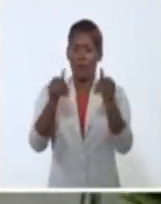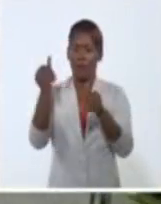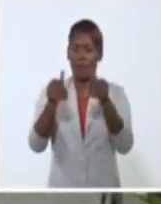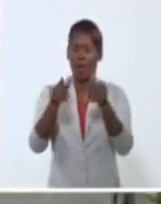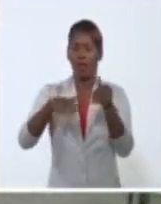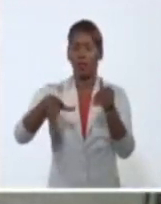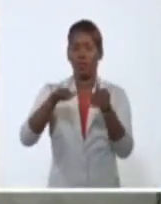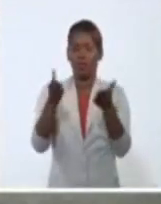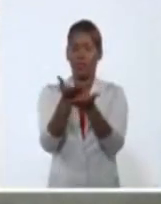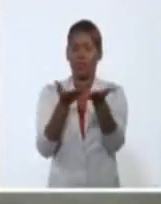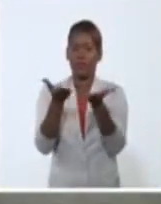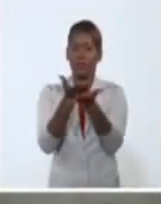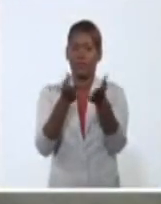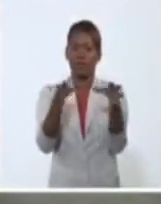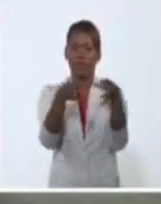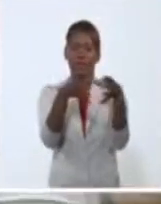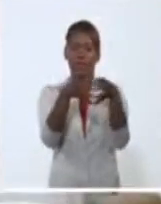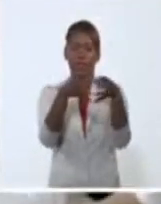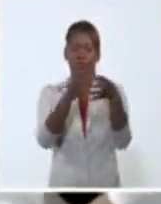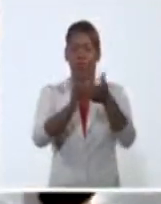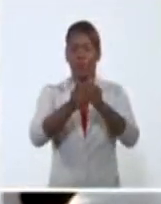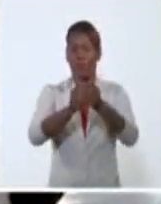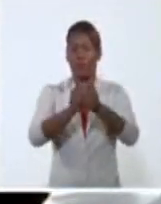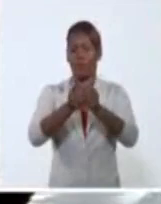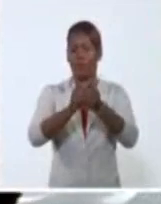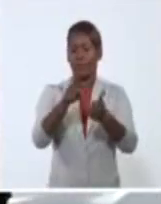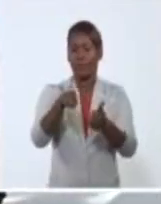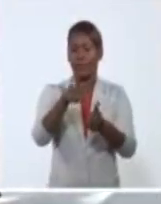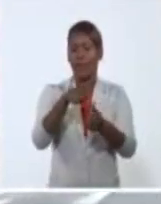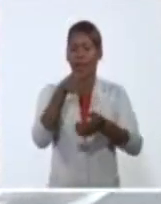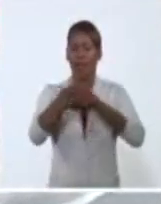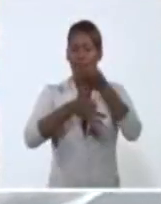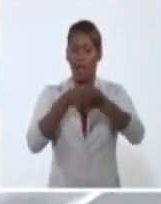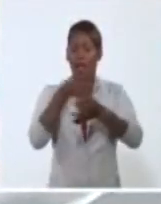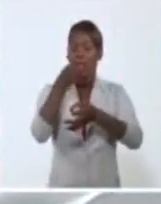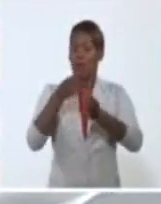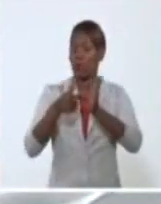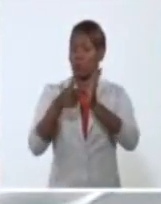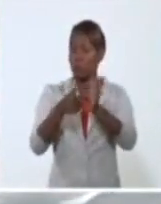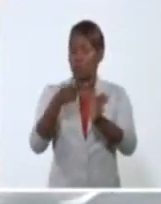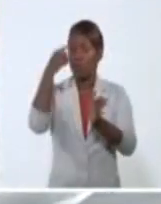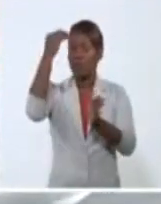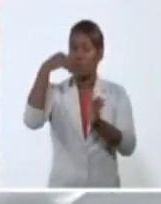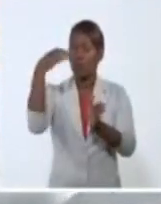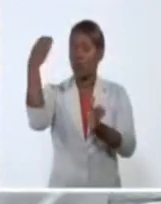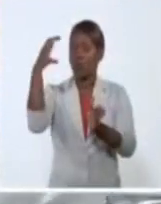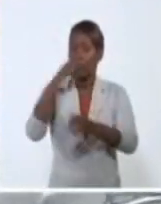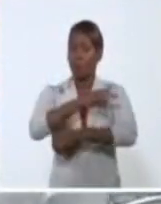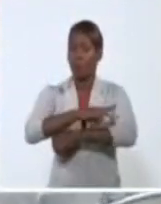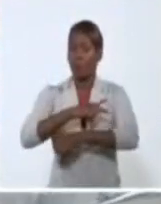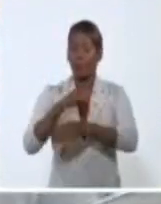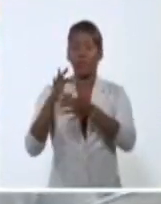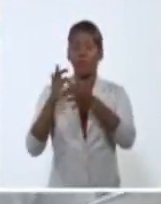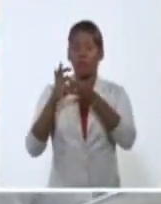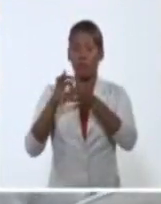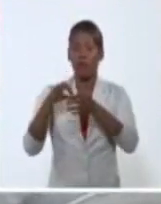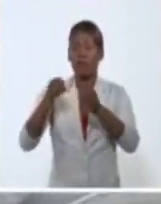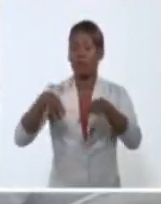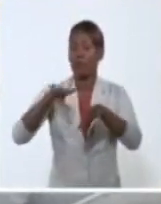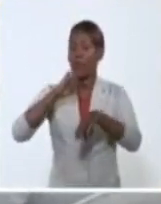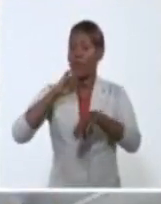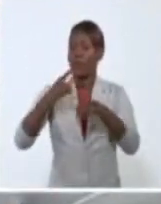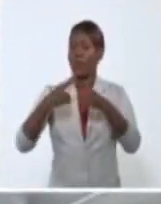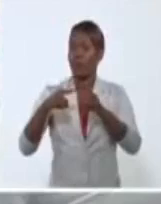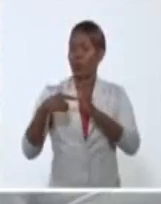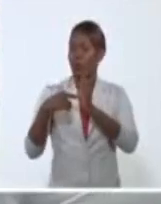conflicto armado que se vive en Colombia, el país violento que en estos momentos va a visitar la delegación y, por supuesto, el escenario